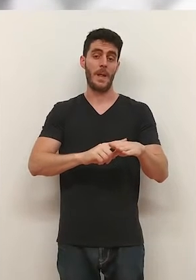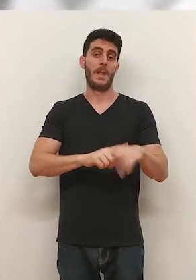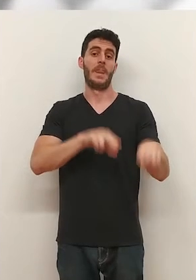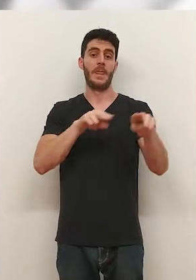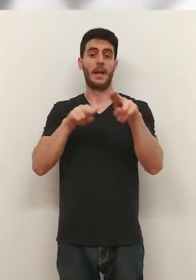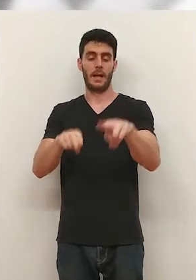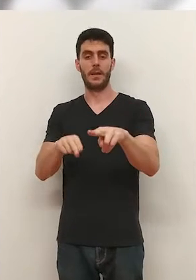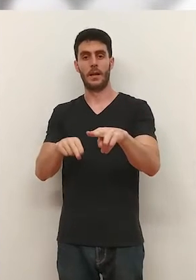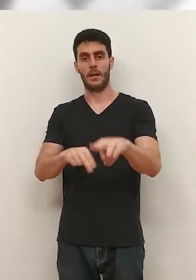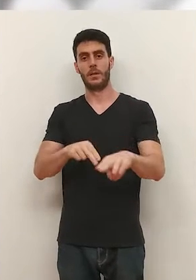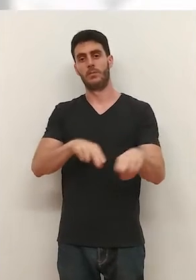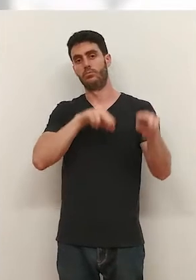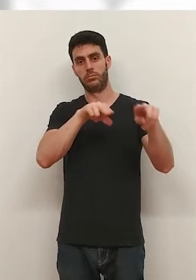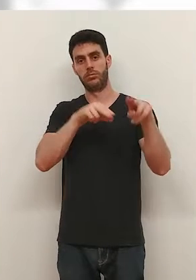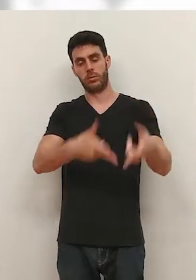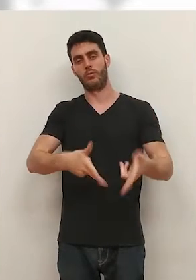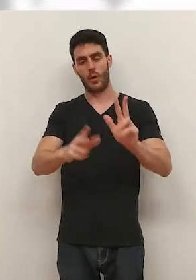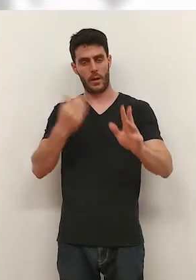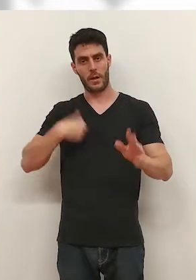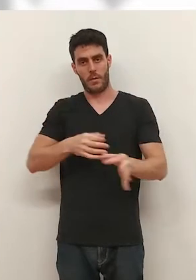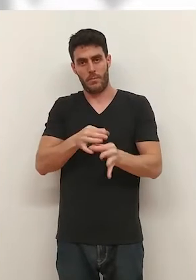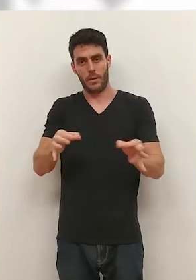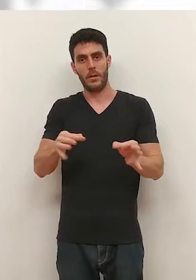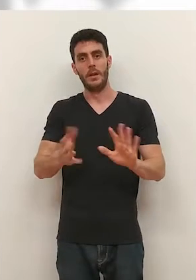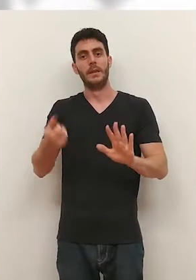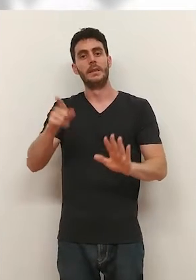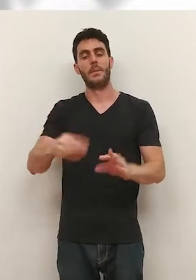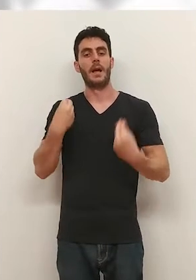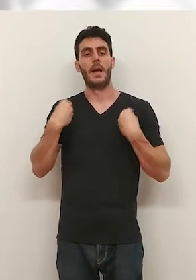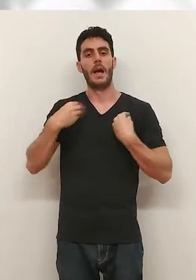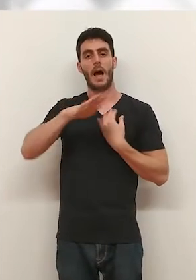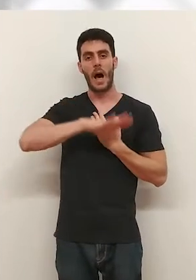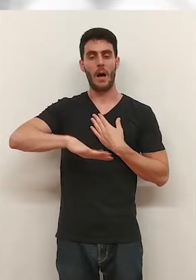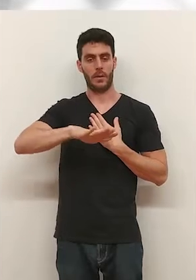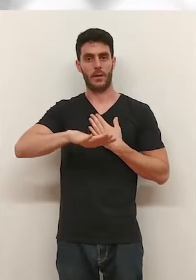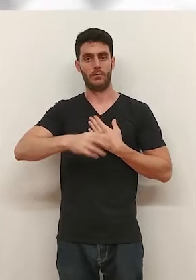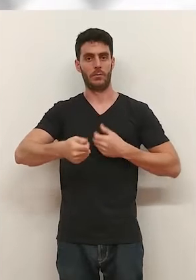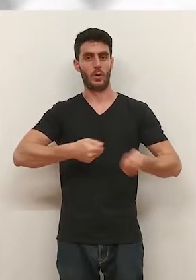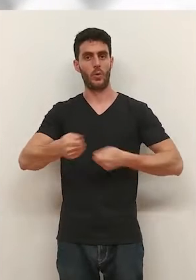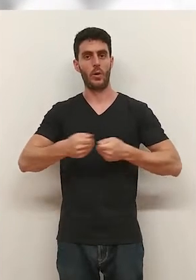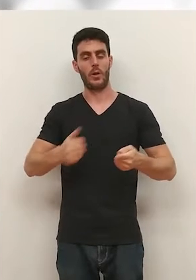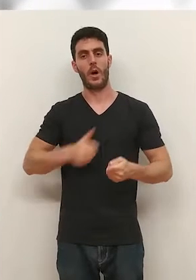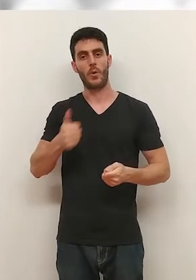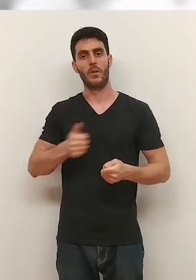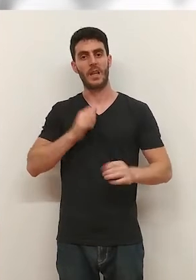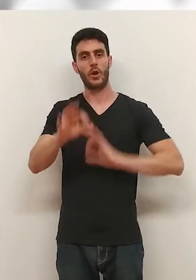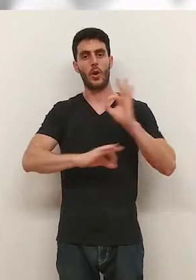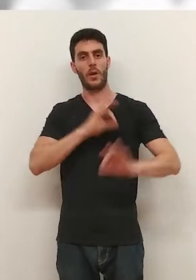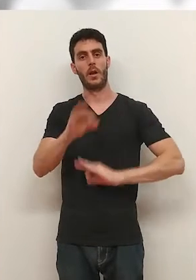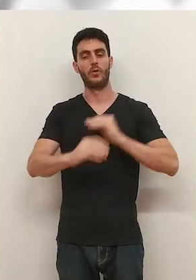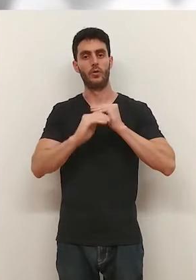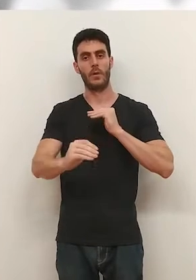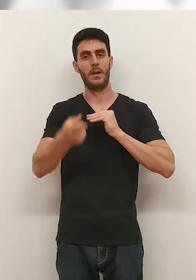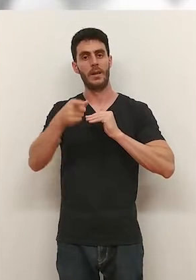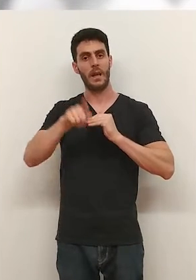especies cinegéticas cuya captura mediante caza está debidamente autorizada, así como de sus hábitats, regulando su aprovechamiento